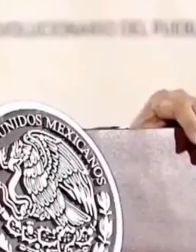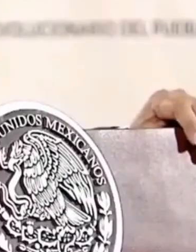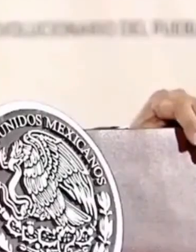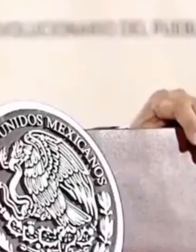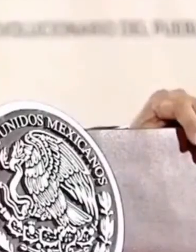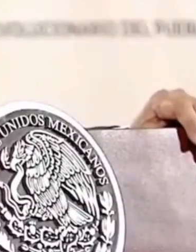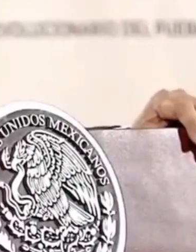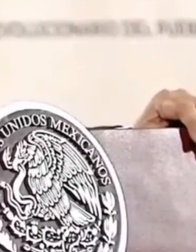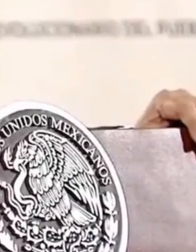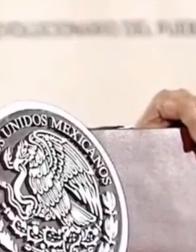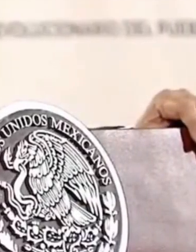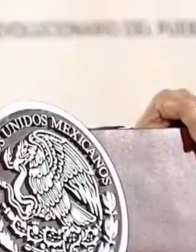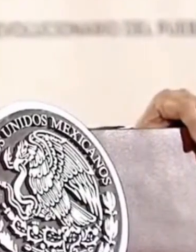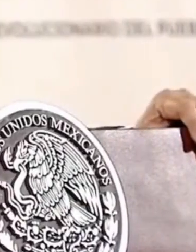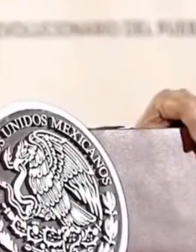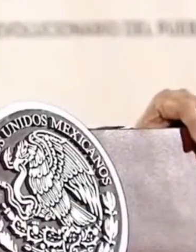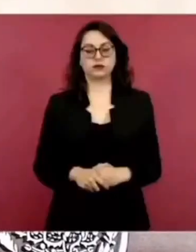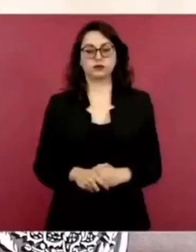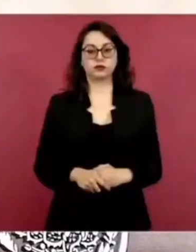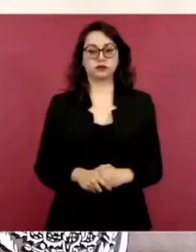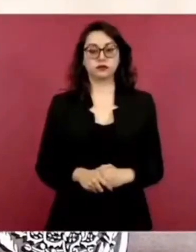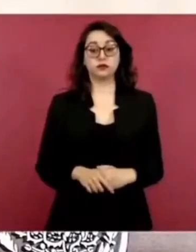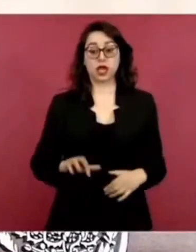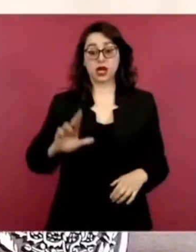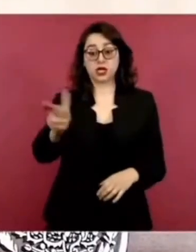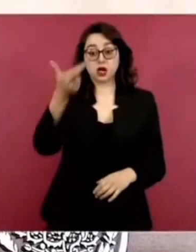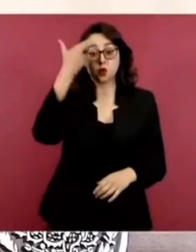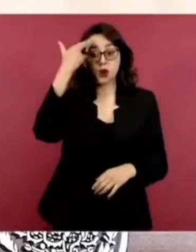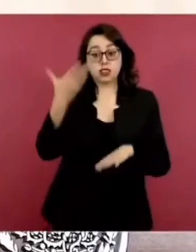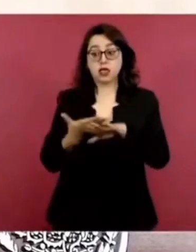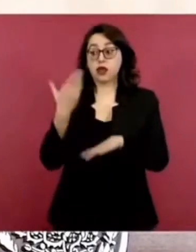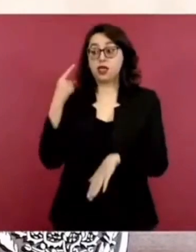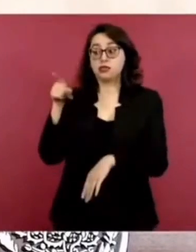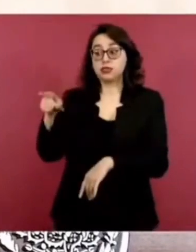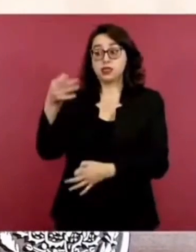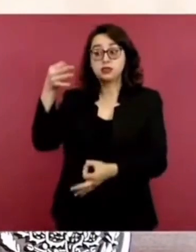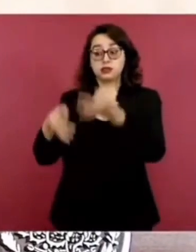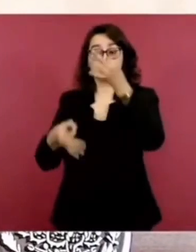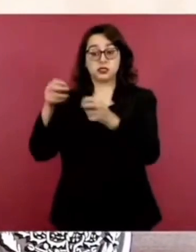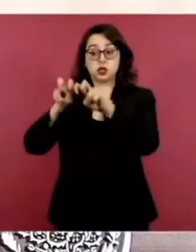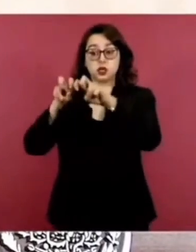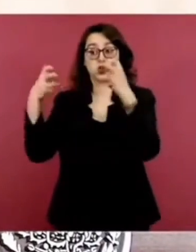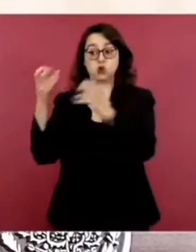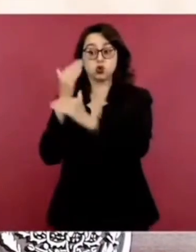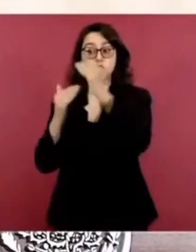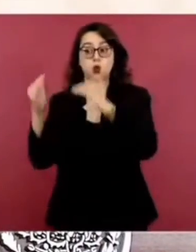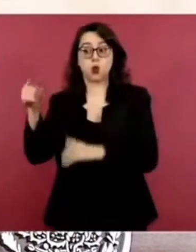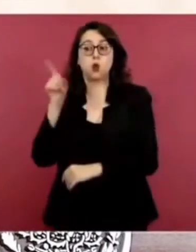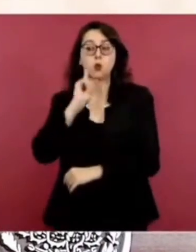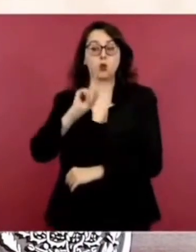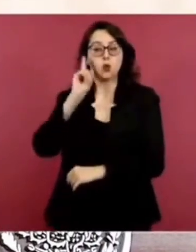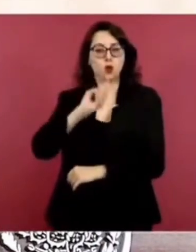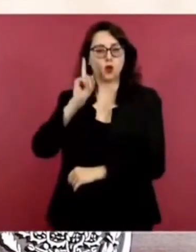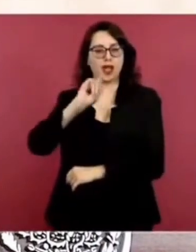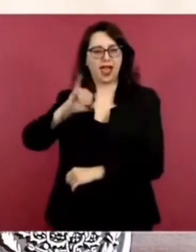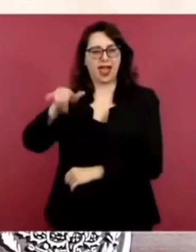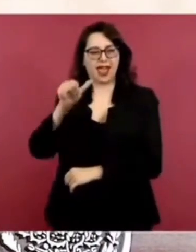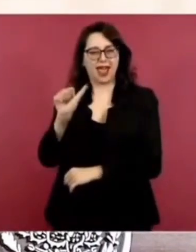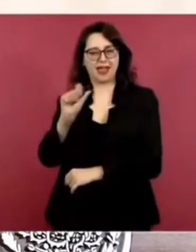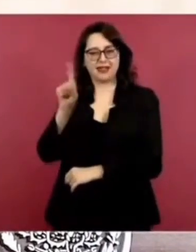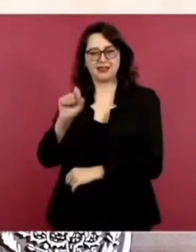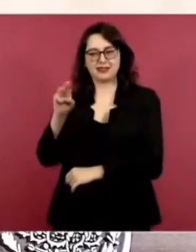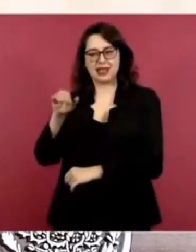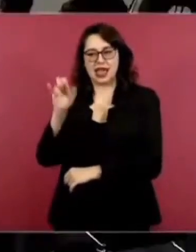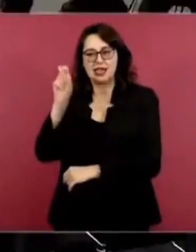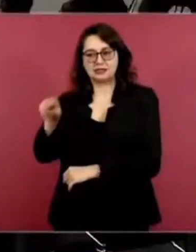¿cómo se llama el intelectual orgánico, el ayudante de Krause? Guillermo Encheida. Encheida, todos van